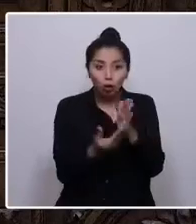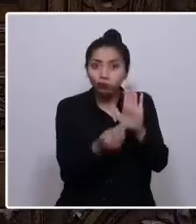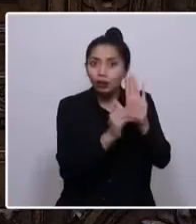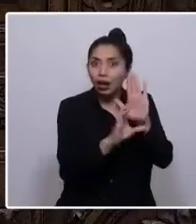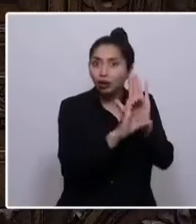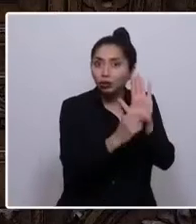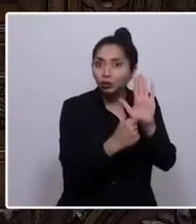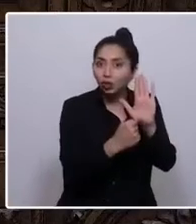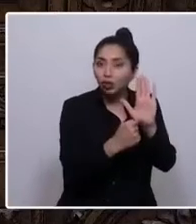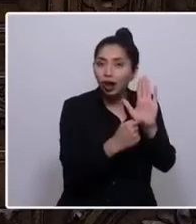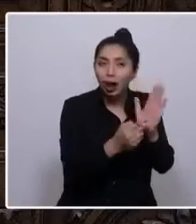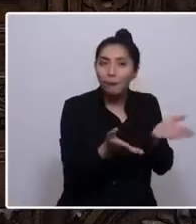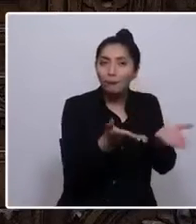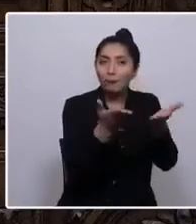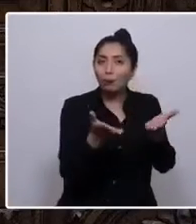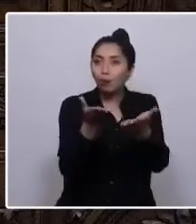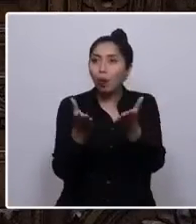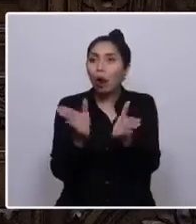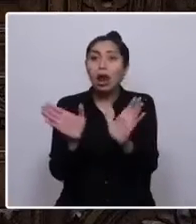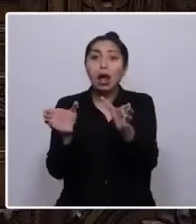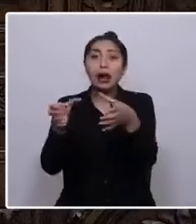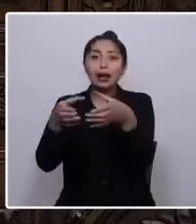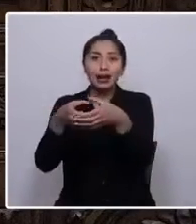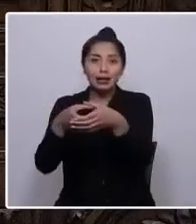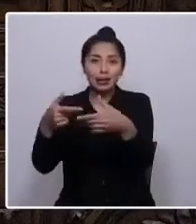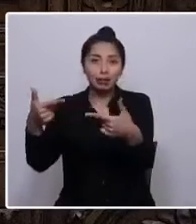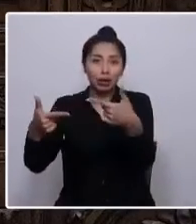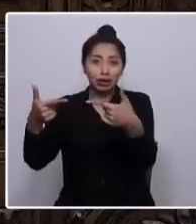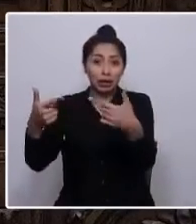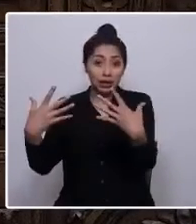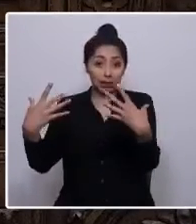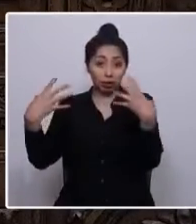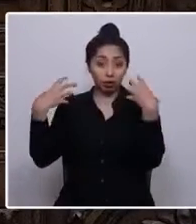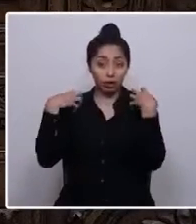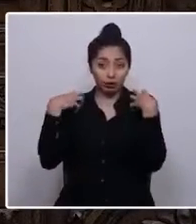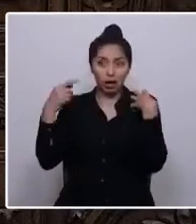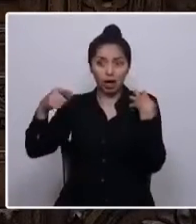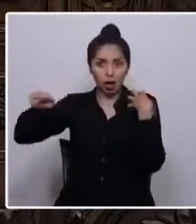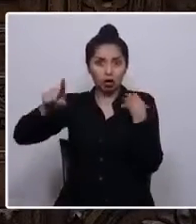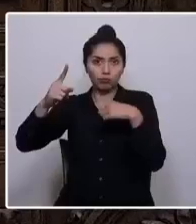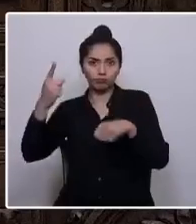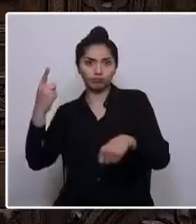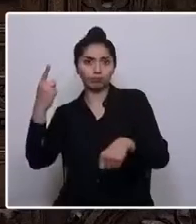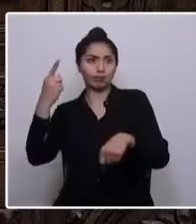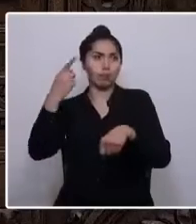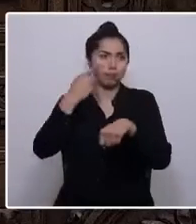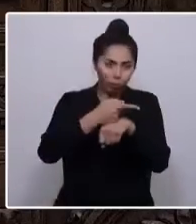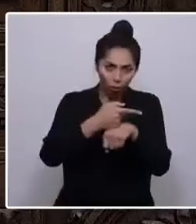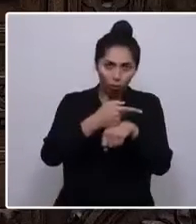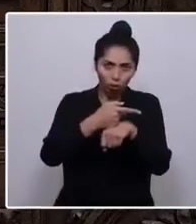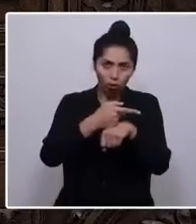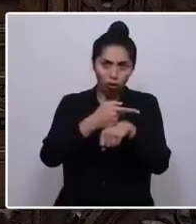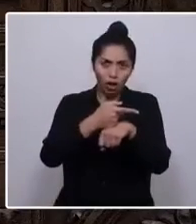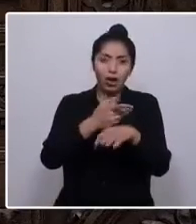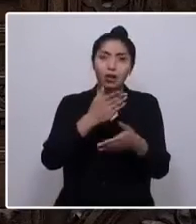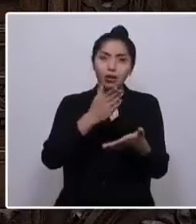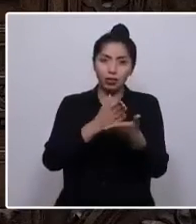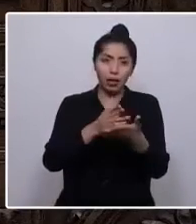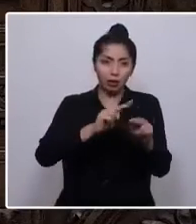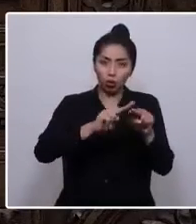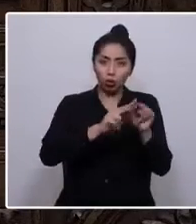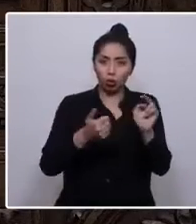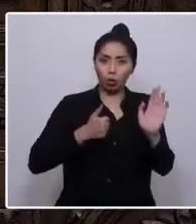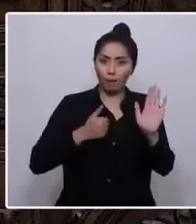que la clase política responsable se imponga el indeclinable deber de realizarlas.